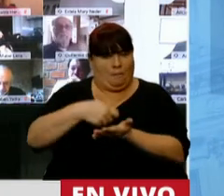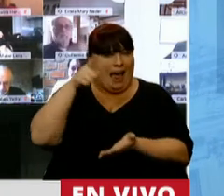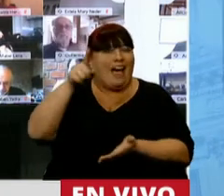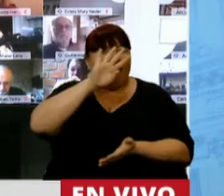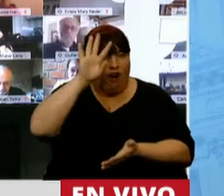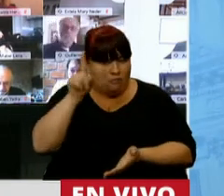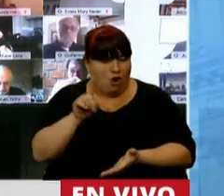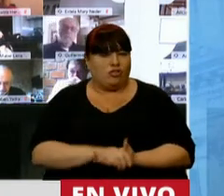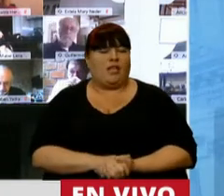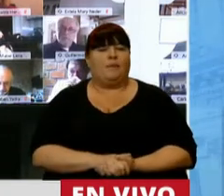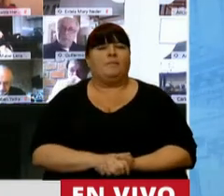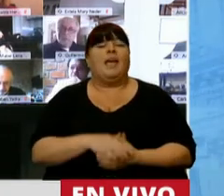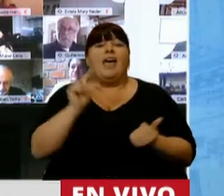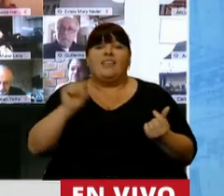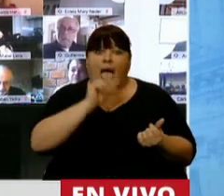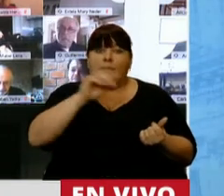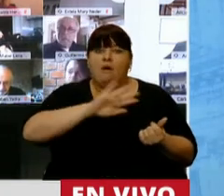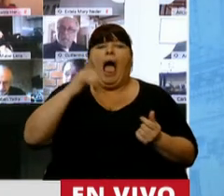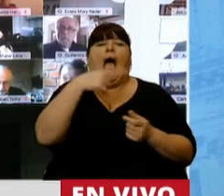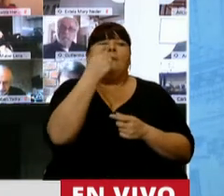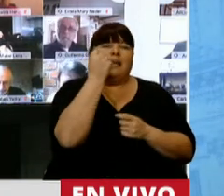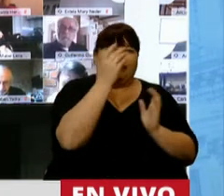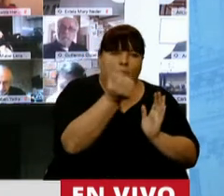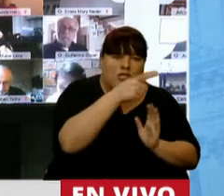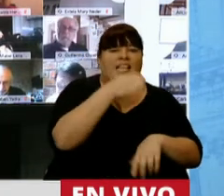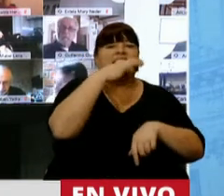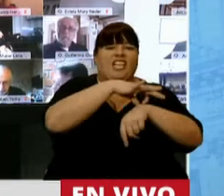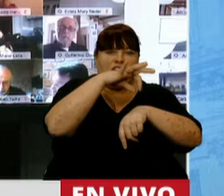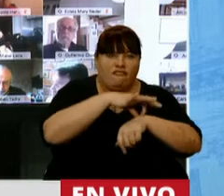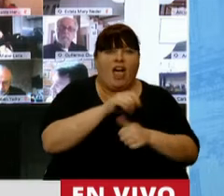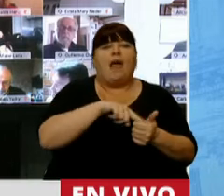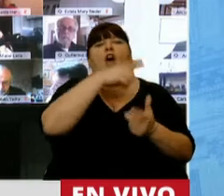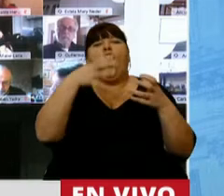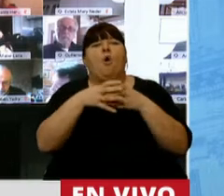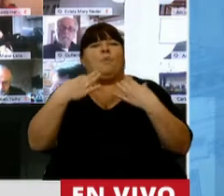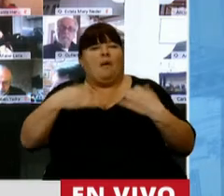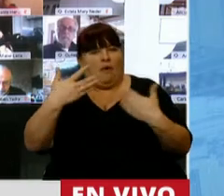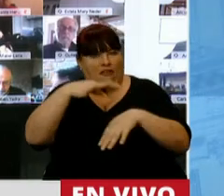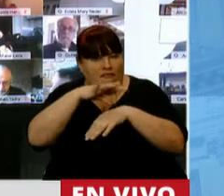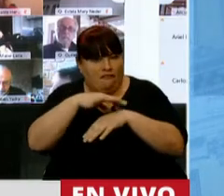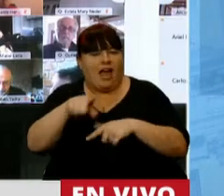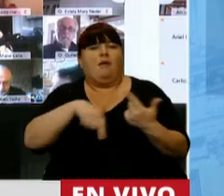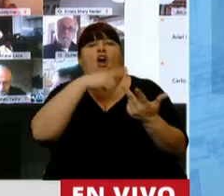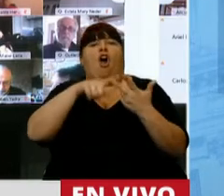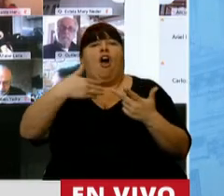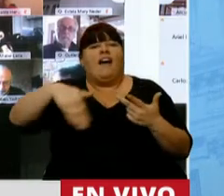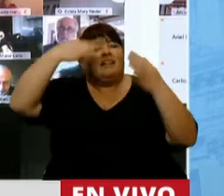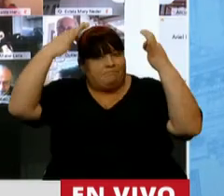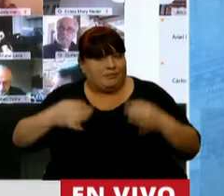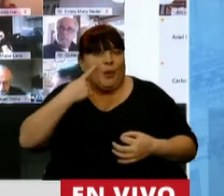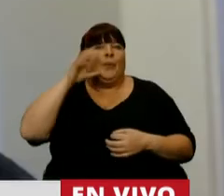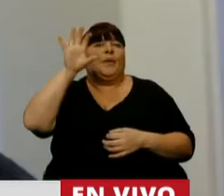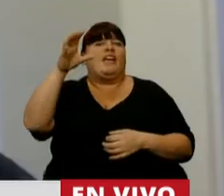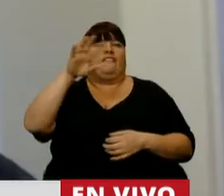es lógico, un ingreso administrado y ordenado tiene prioridades, ¿no? Enfermos, personas que pertenecen a grupos de riesgo, personas con domicilio real en la